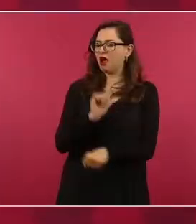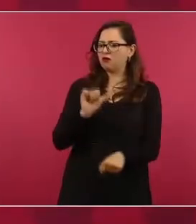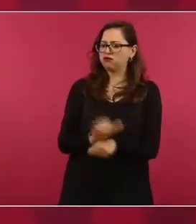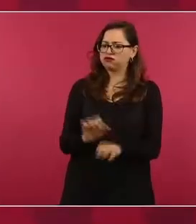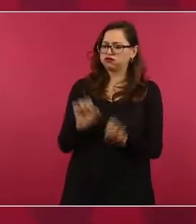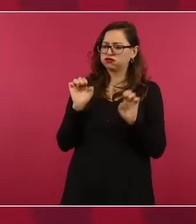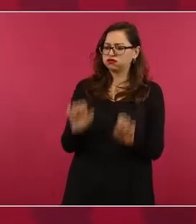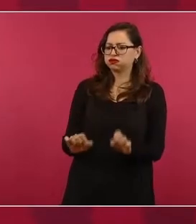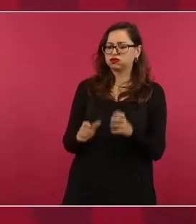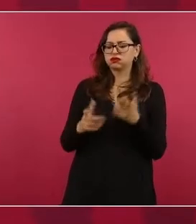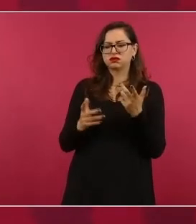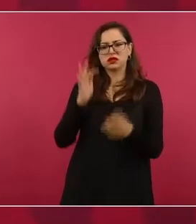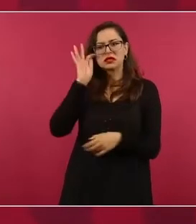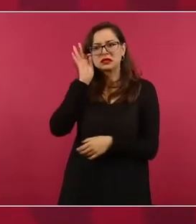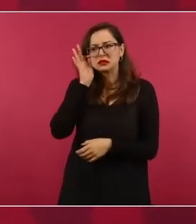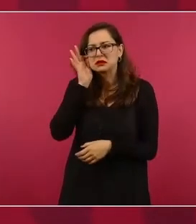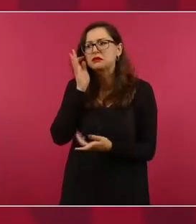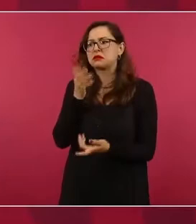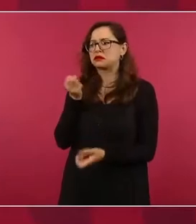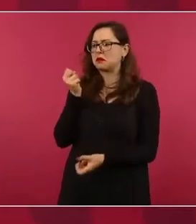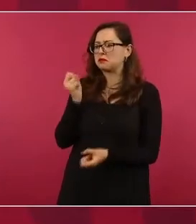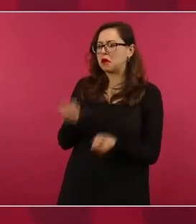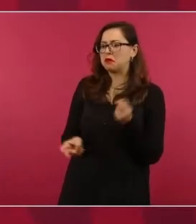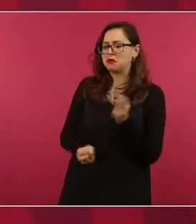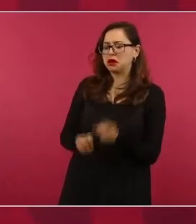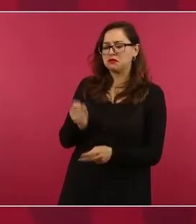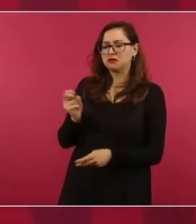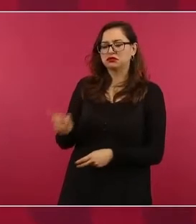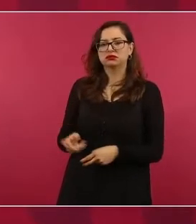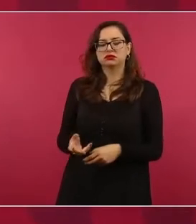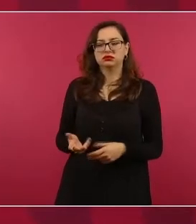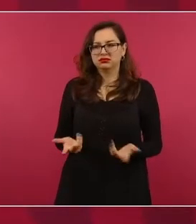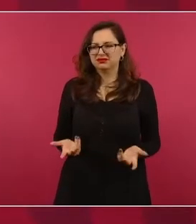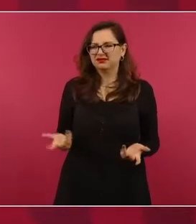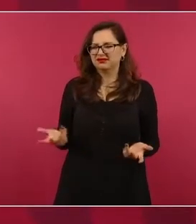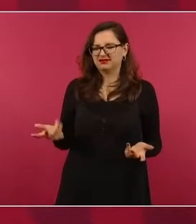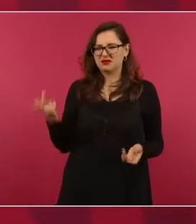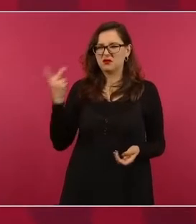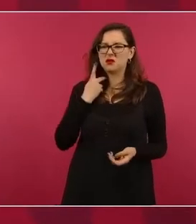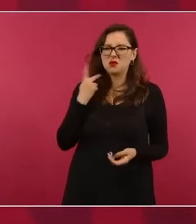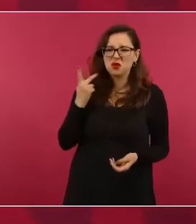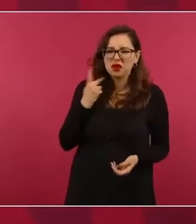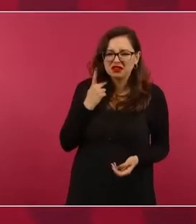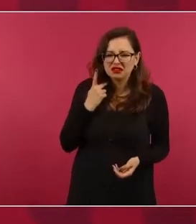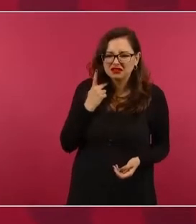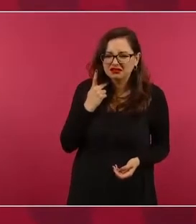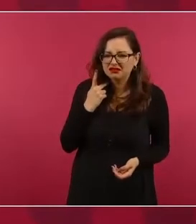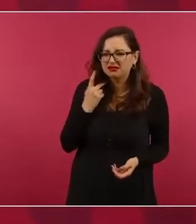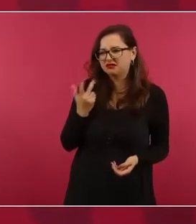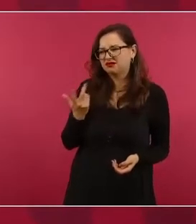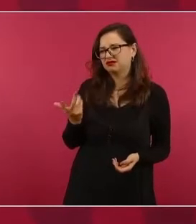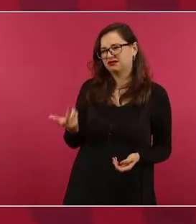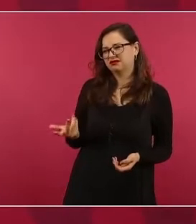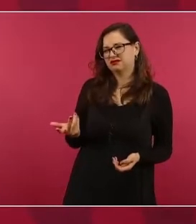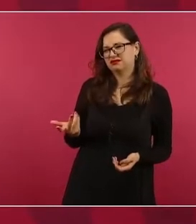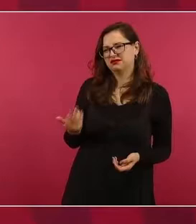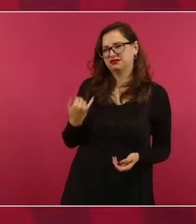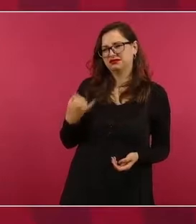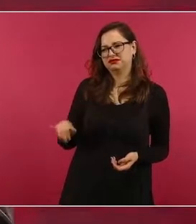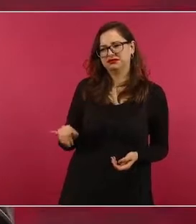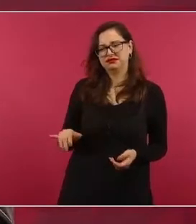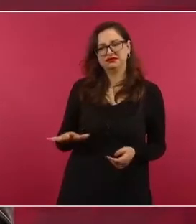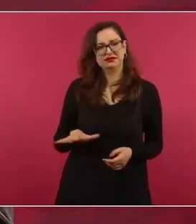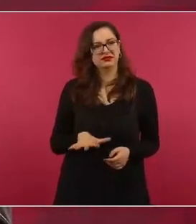colmados de atenciones, de privilegios, militares, mientras hay millones de